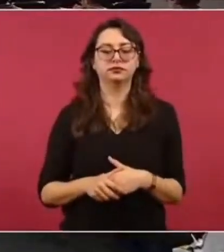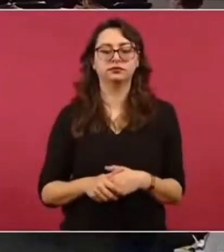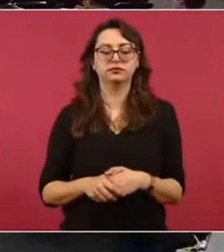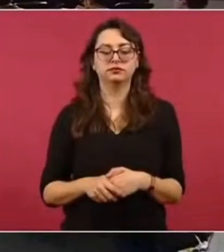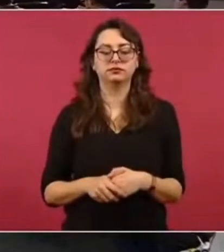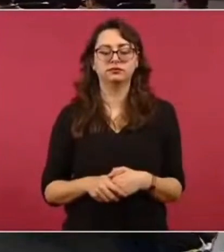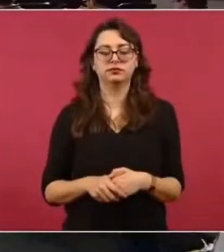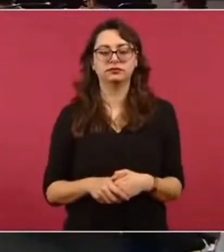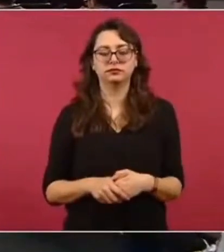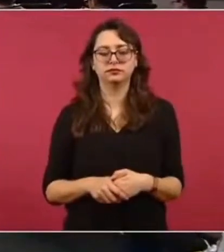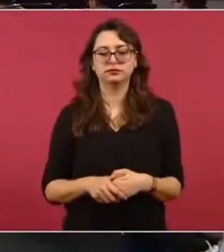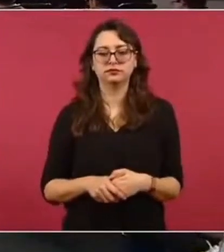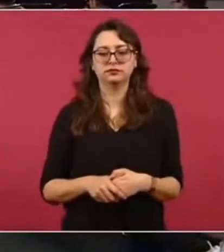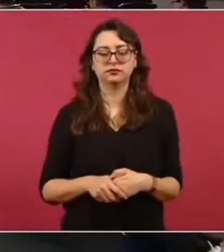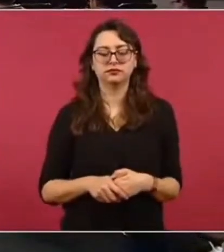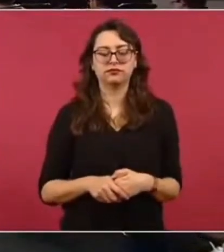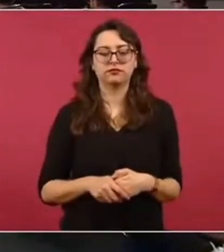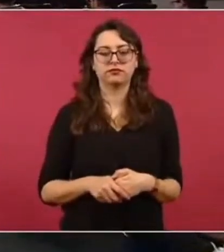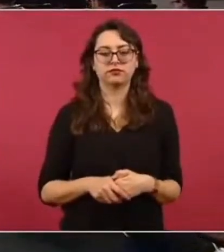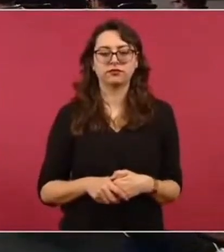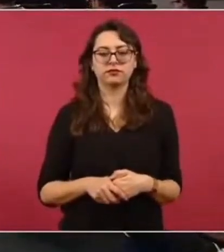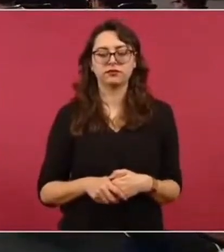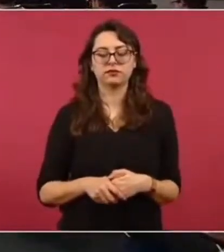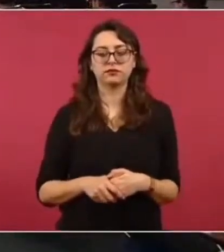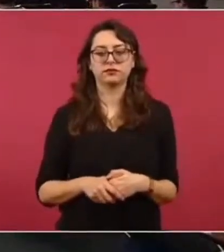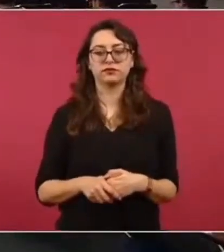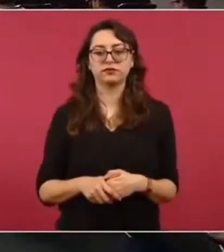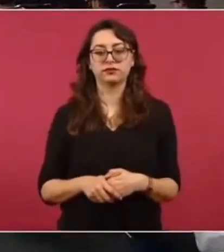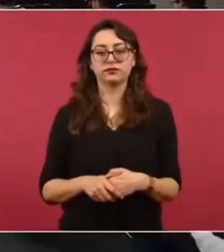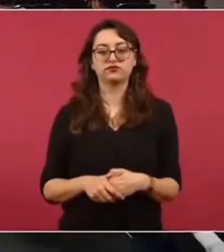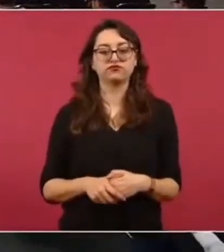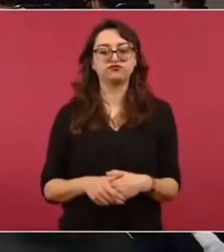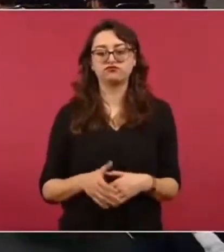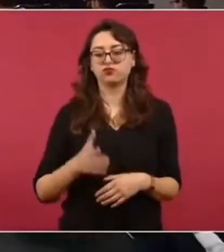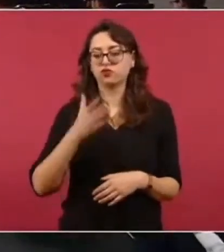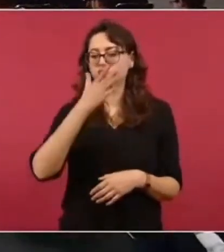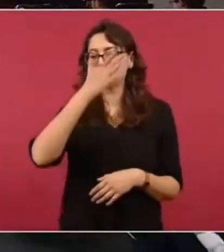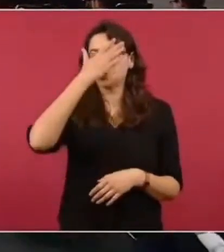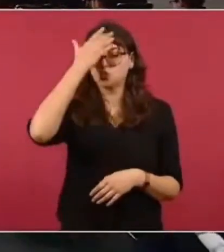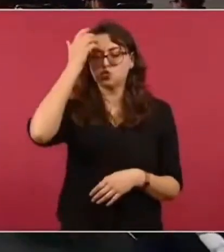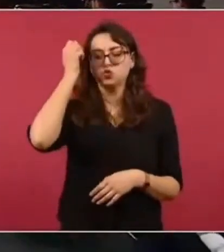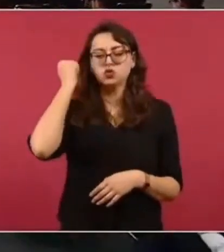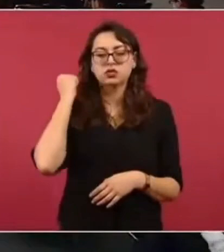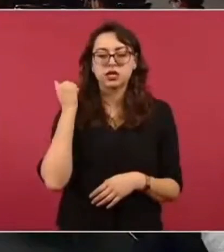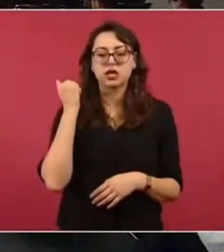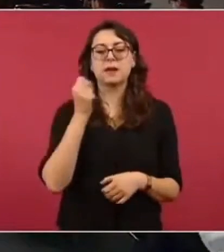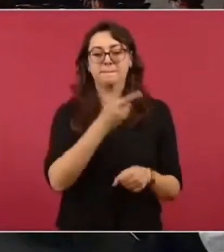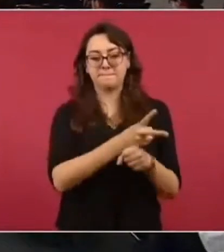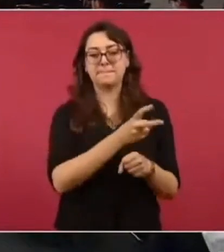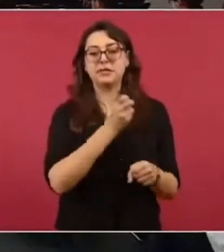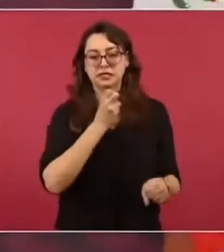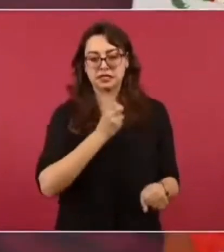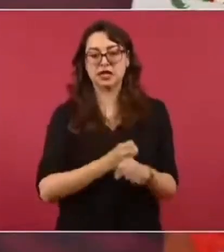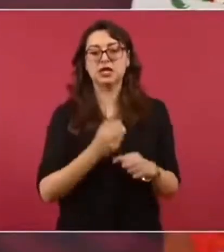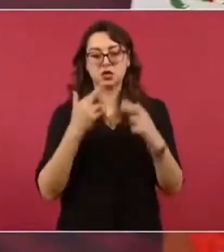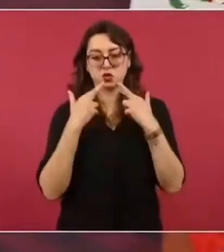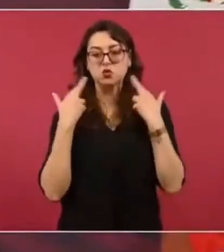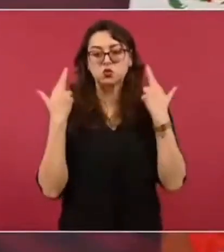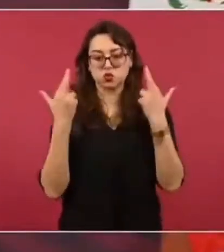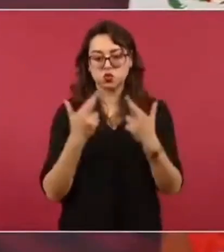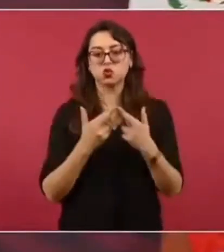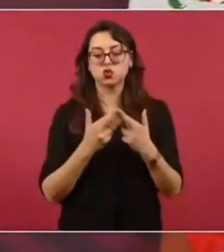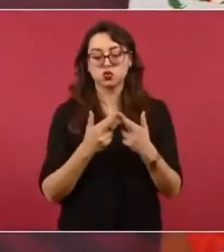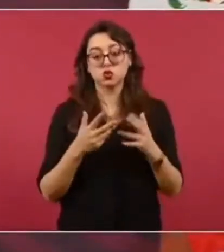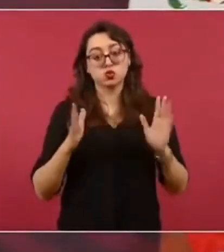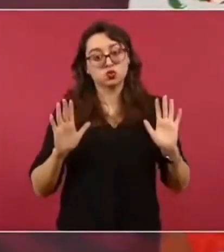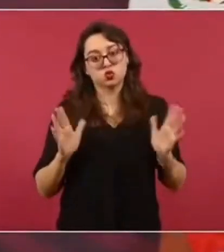No sé exactamente. Se le invitó para la reunión de Banco de Bienestar. No